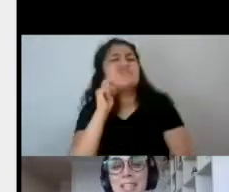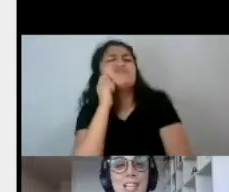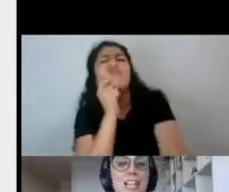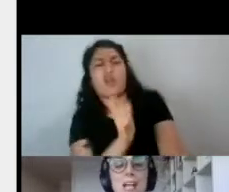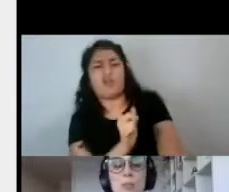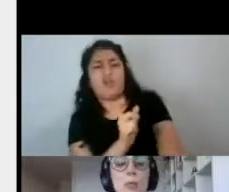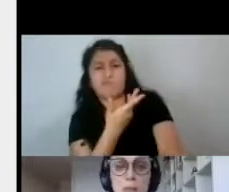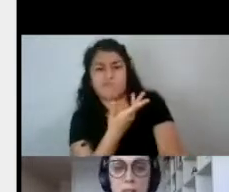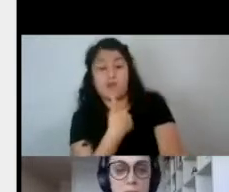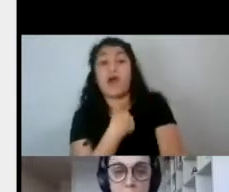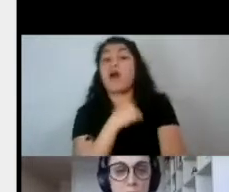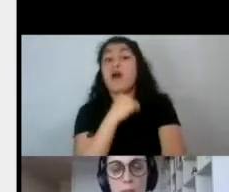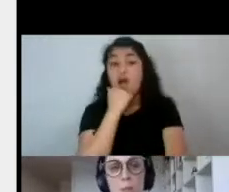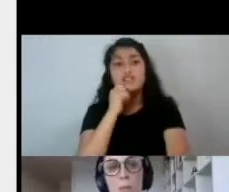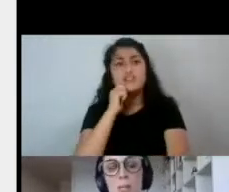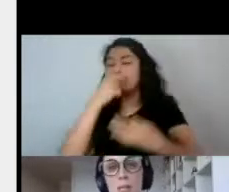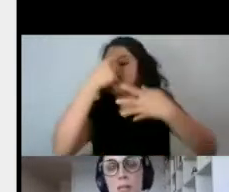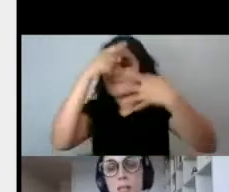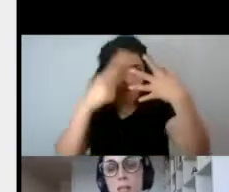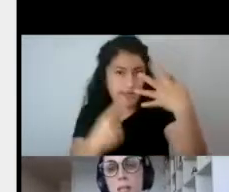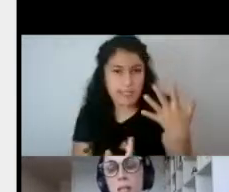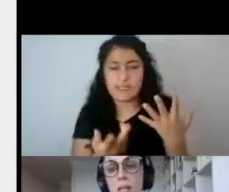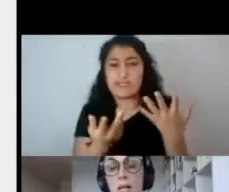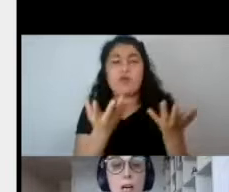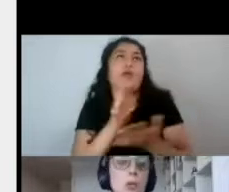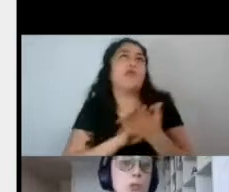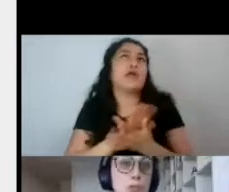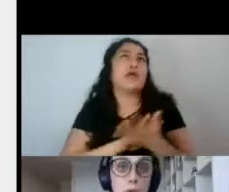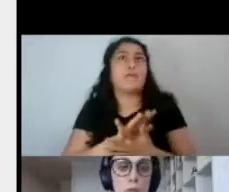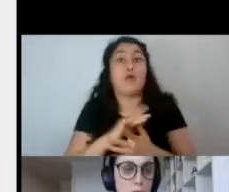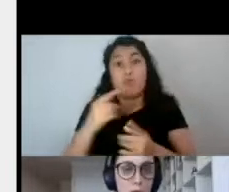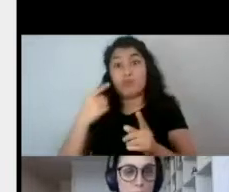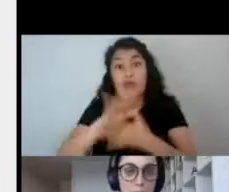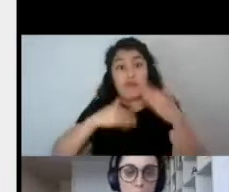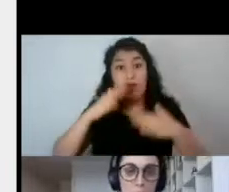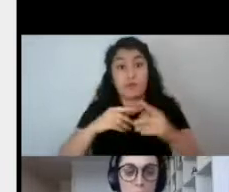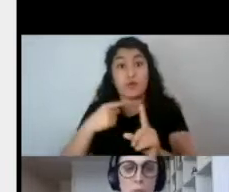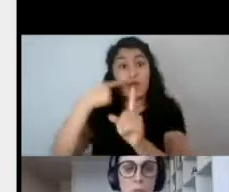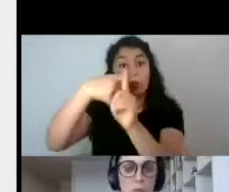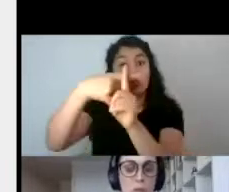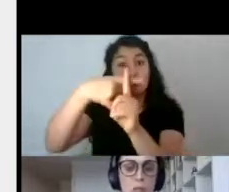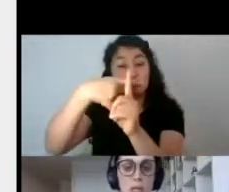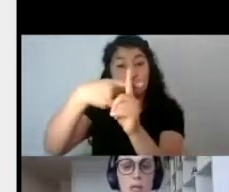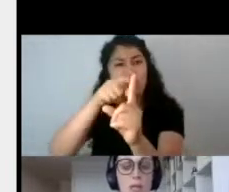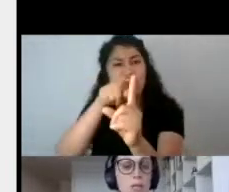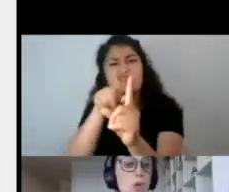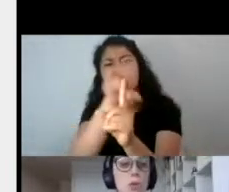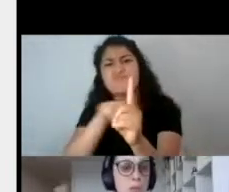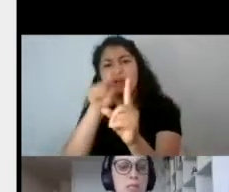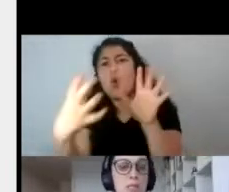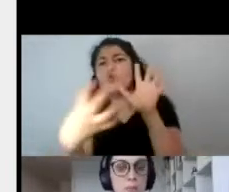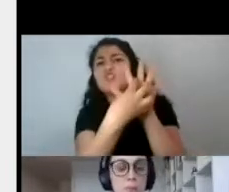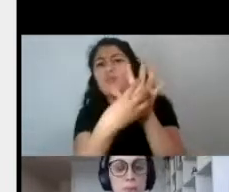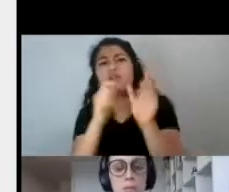entra absolutamente de todo. O sea, podemos pensar en la cruz, ¿no? La cruz ya es un símbolo que contiene todo